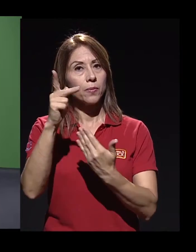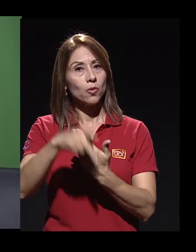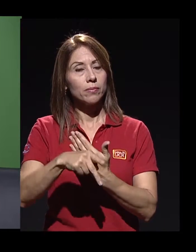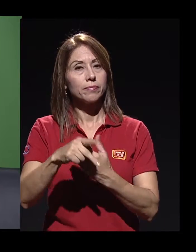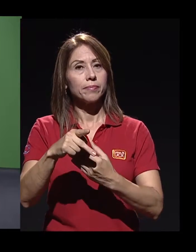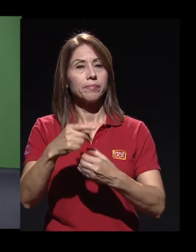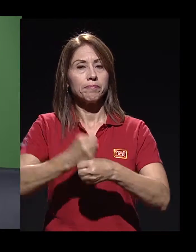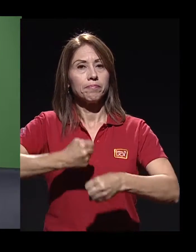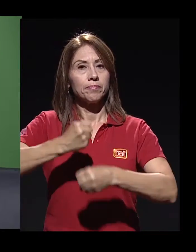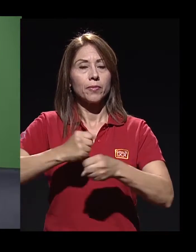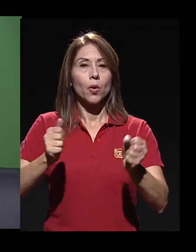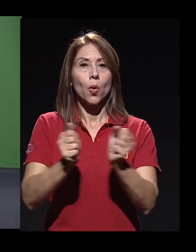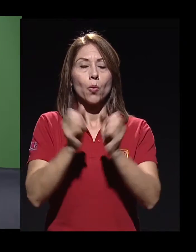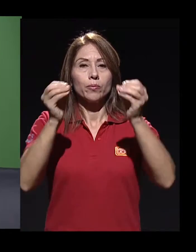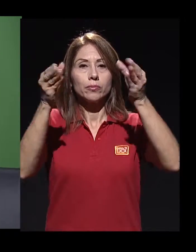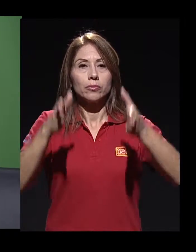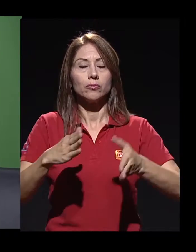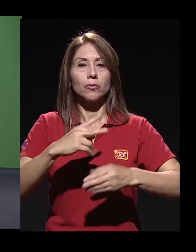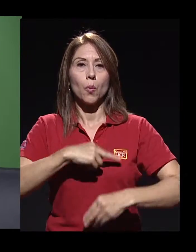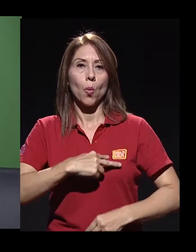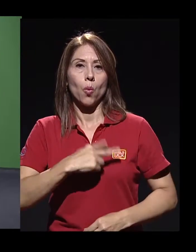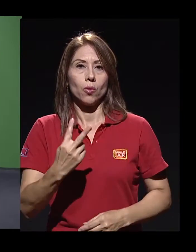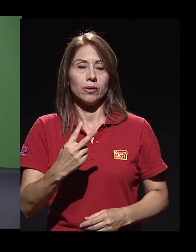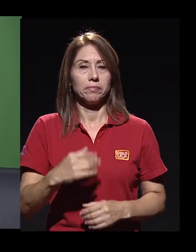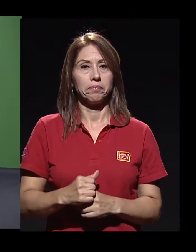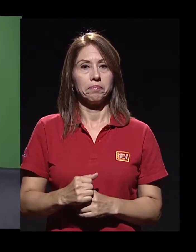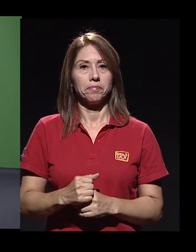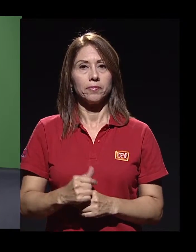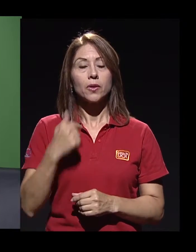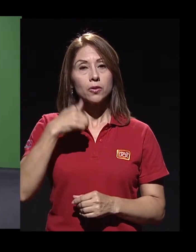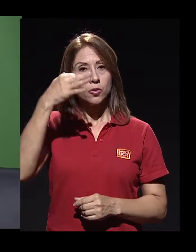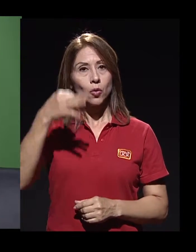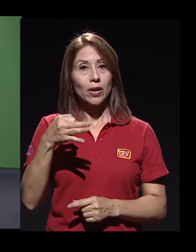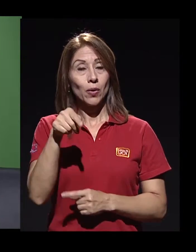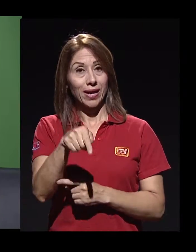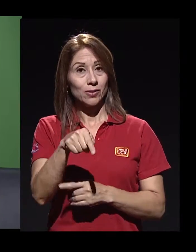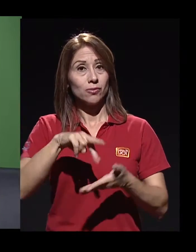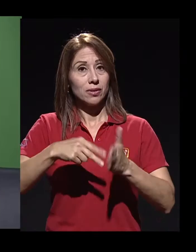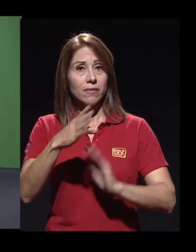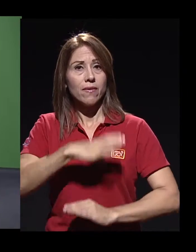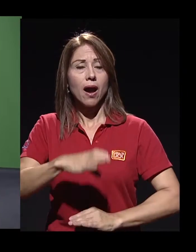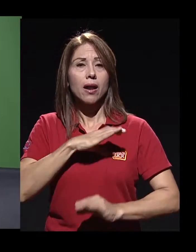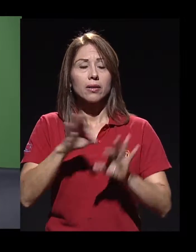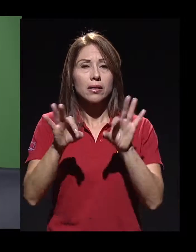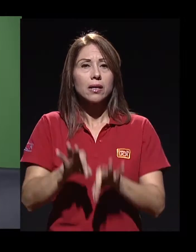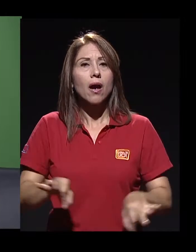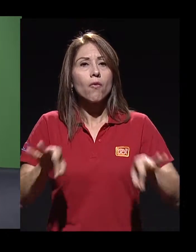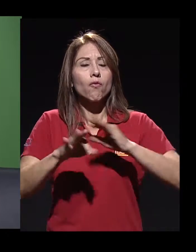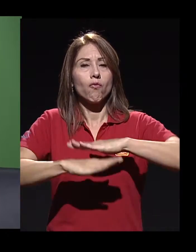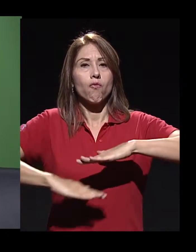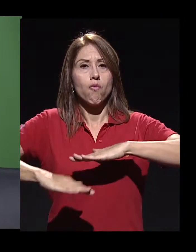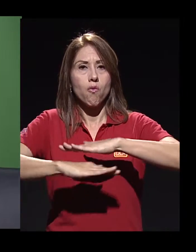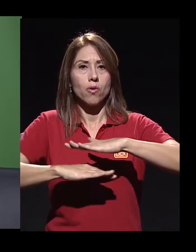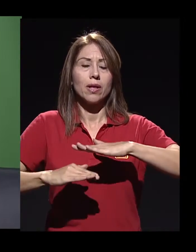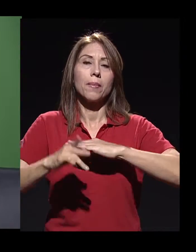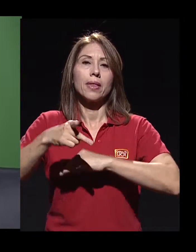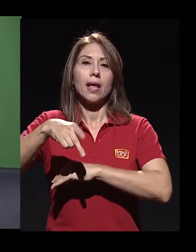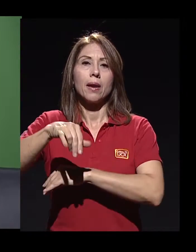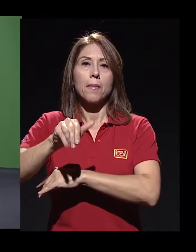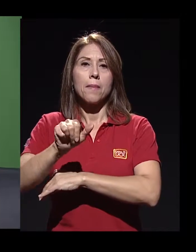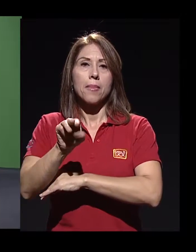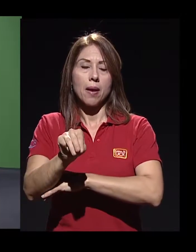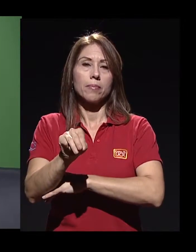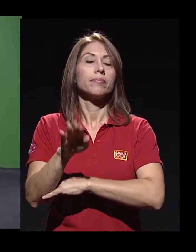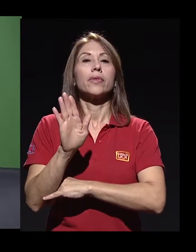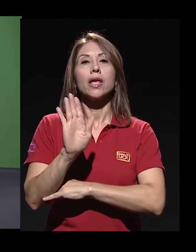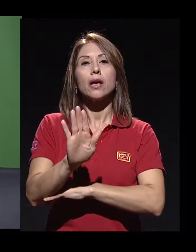funciona con docentes voluntarios y yo creo que eso le da una característica fundamental a lo que es